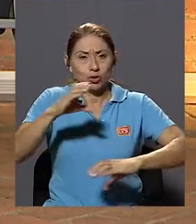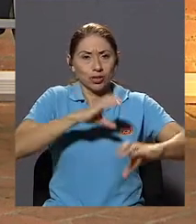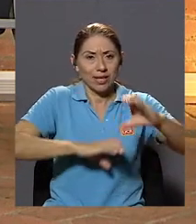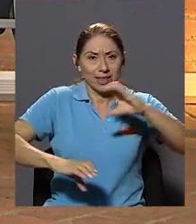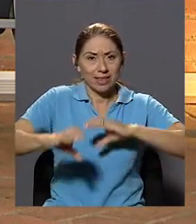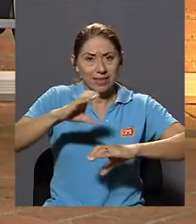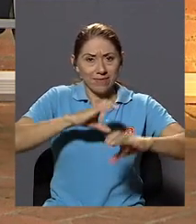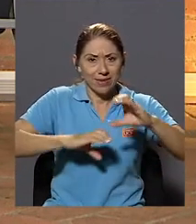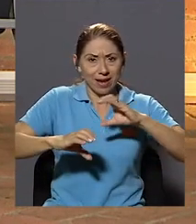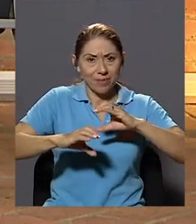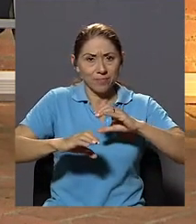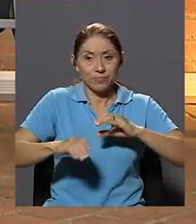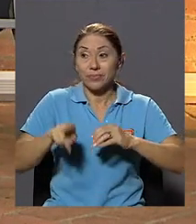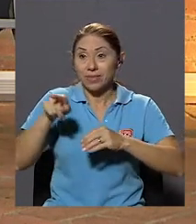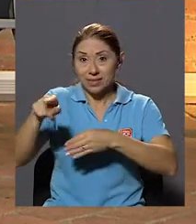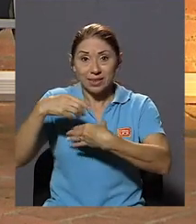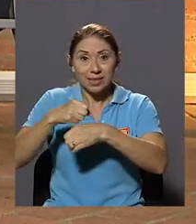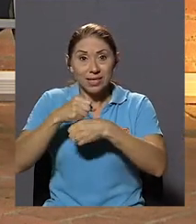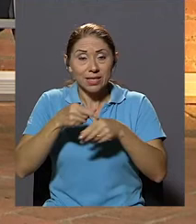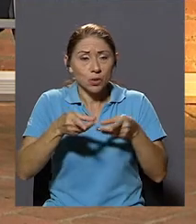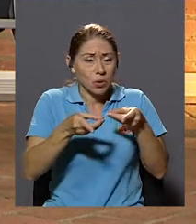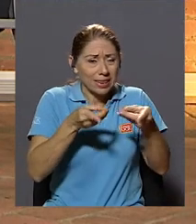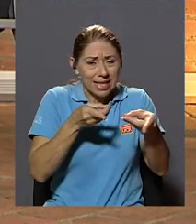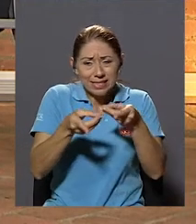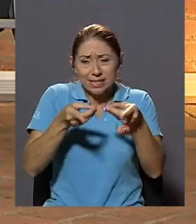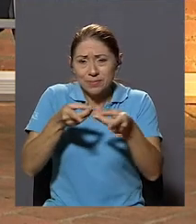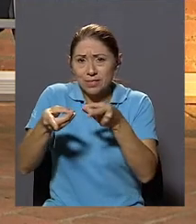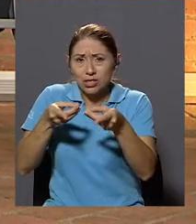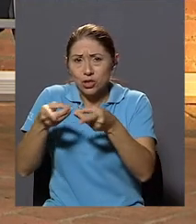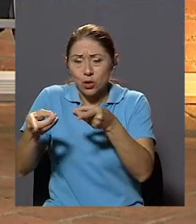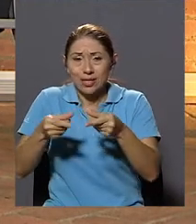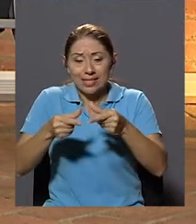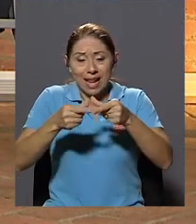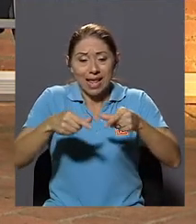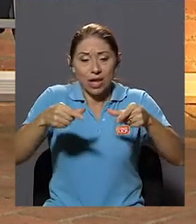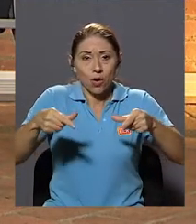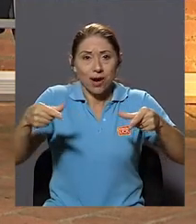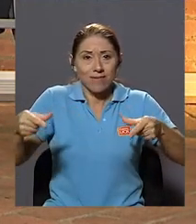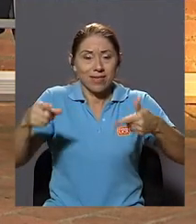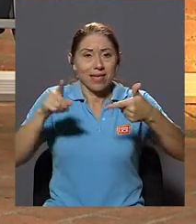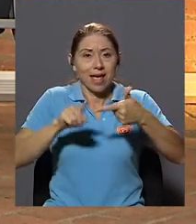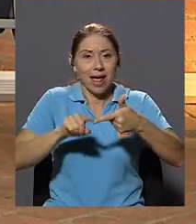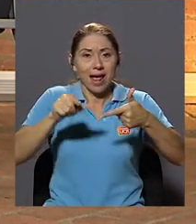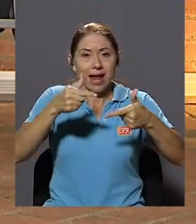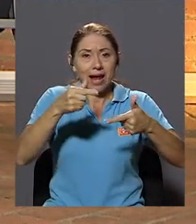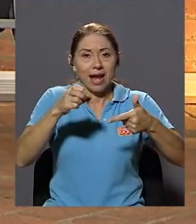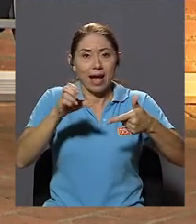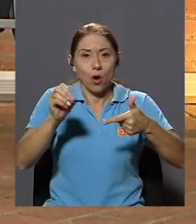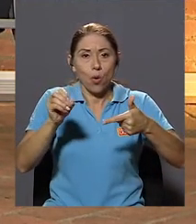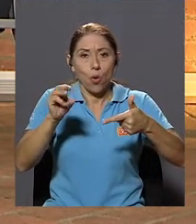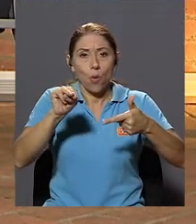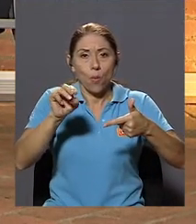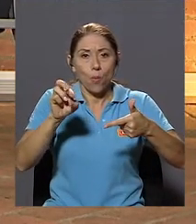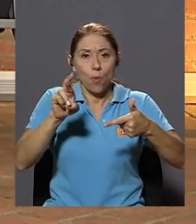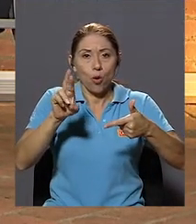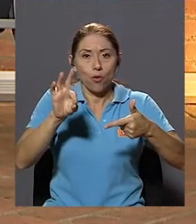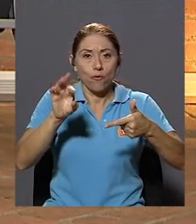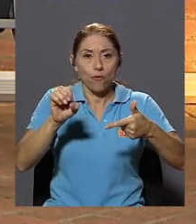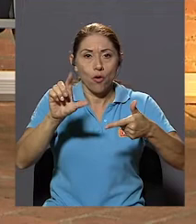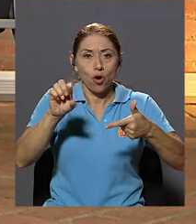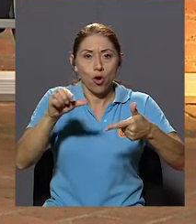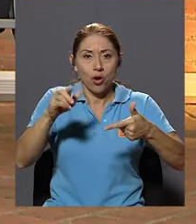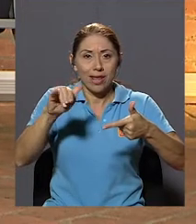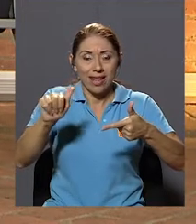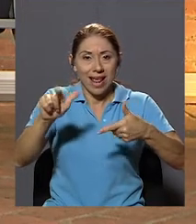A hacer Descripciones Por ejemplo De la geografía De la geomorfología Latinoamericana De las